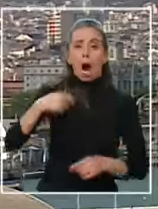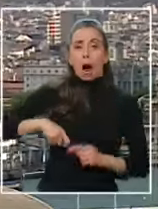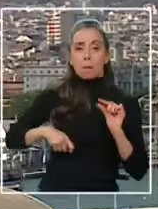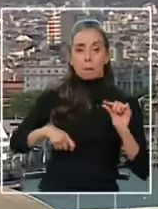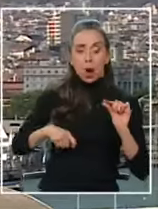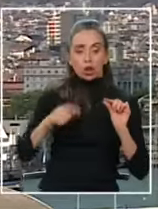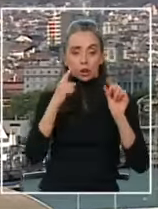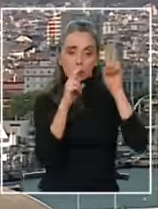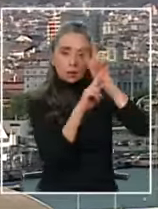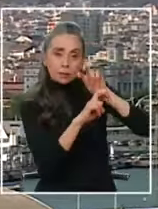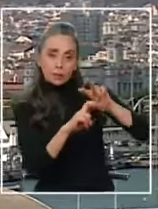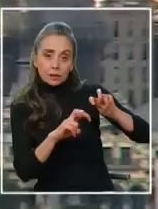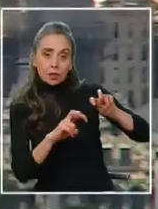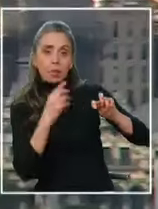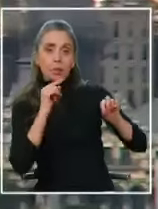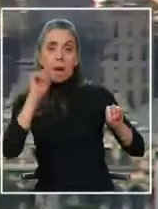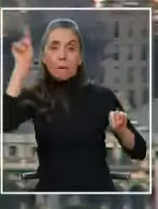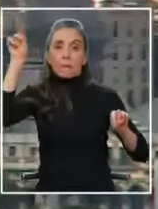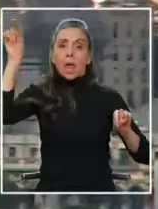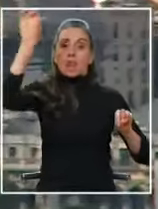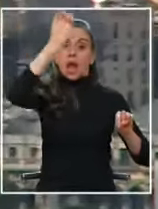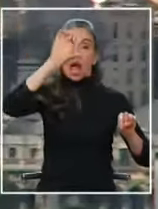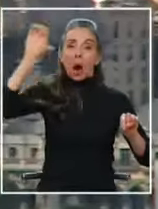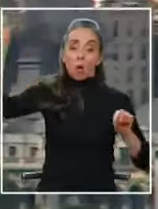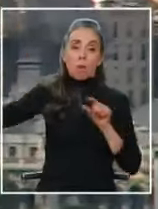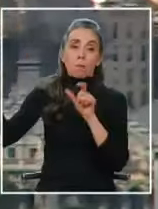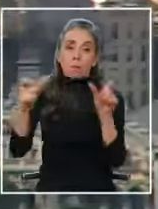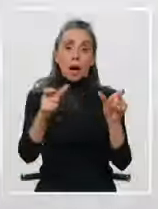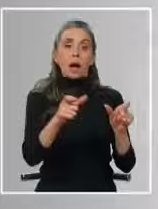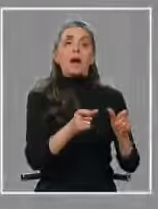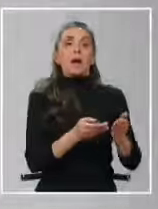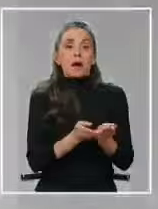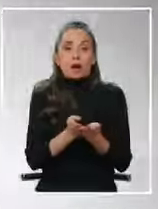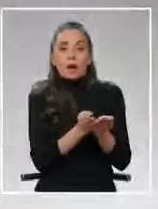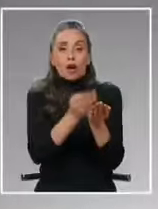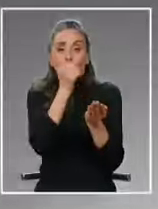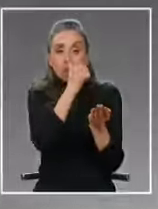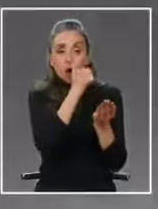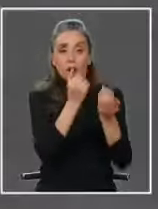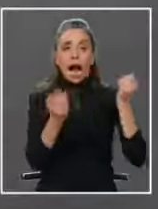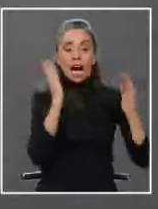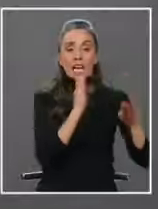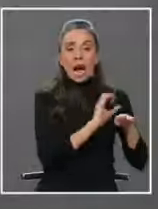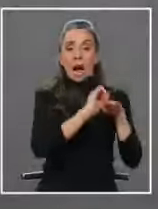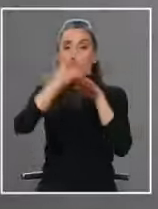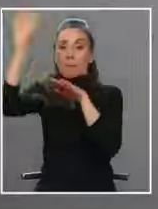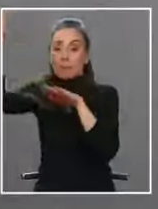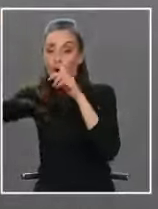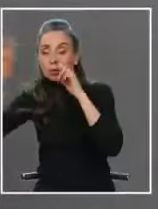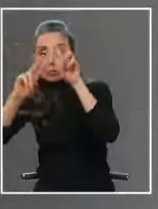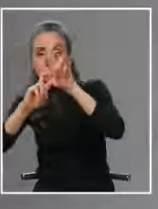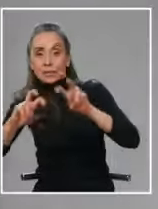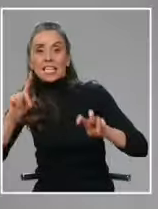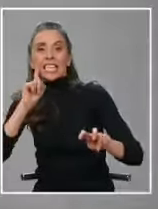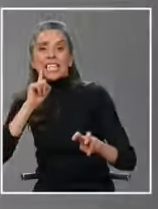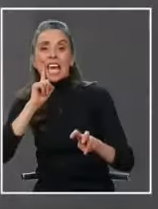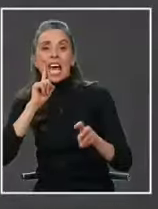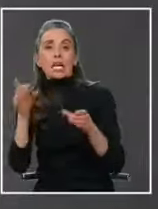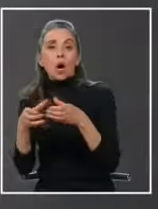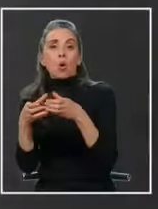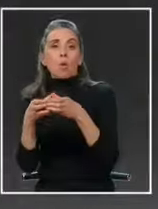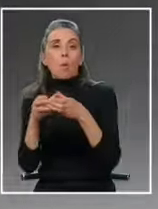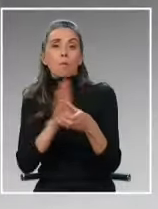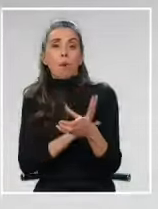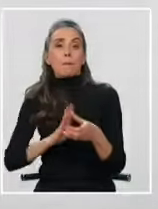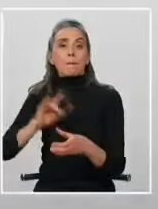comenzó una investigación en paralelo tanto en Europa siguiendo el trayecto de la droga enviada como en Chile para descubrir quienes componían esta